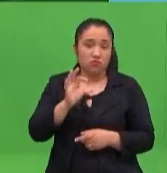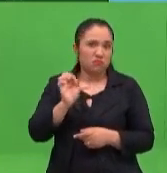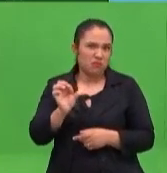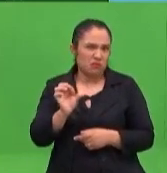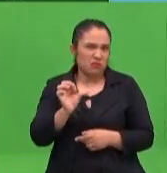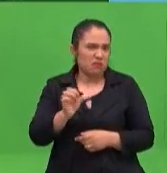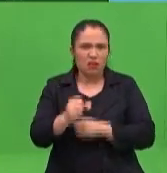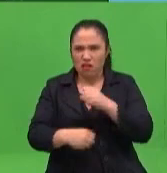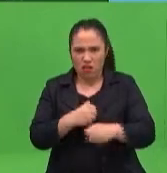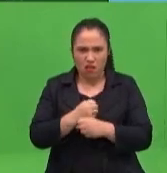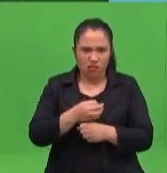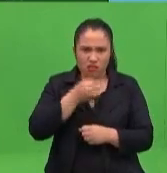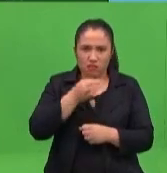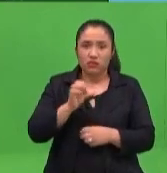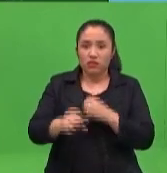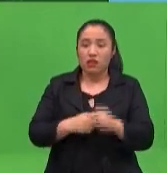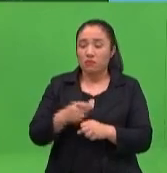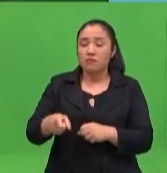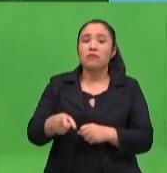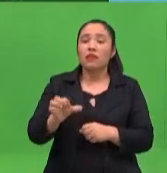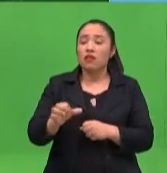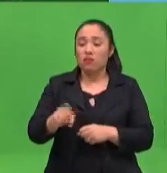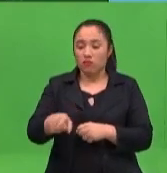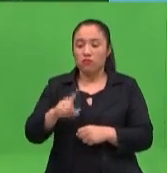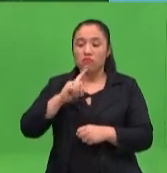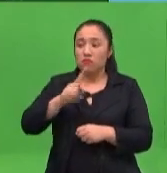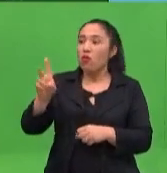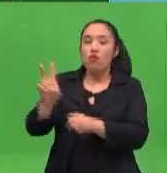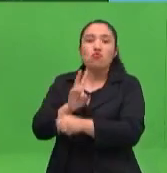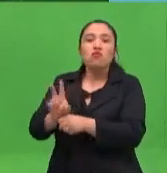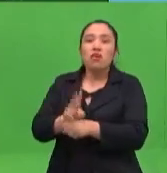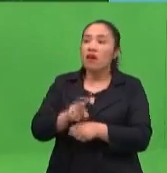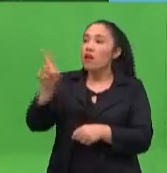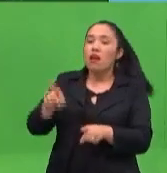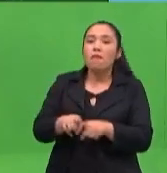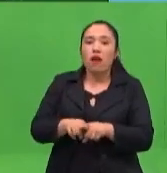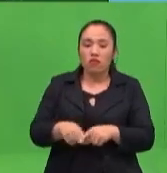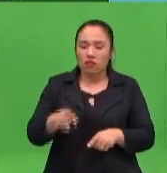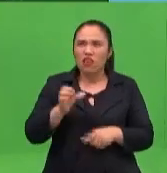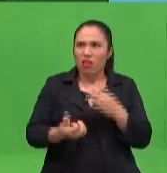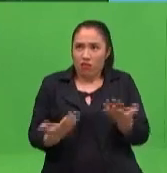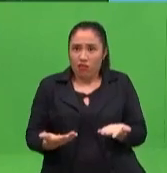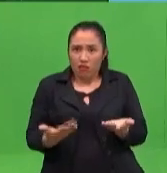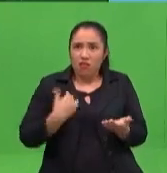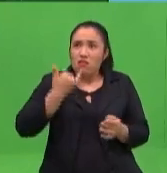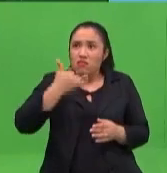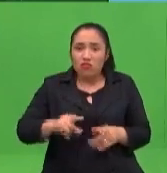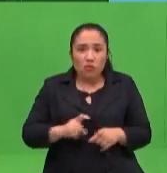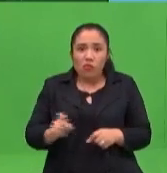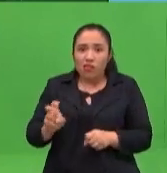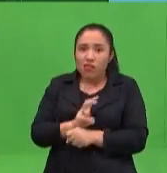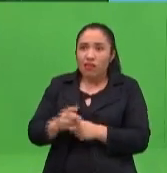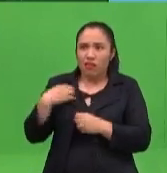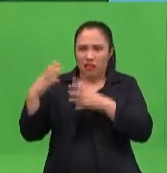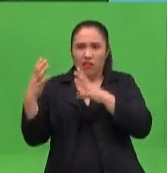a cargo de su hermano adolescente. Su hermano adolescente puede apoyarme en la educación de mi hijo,